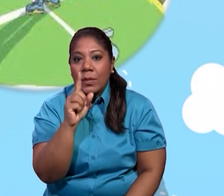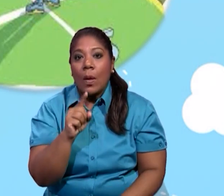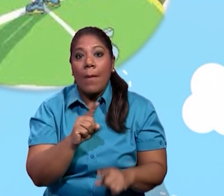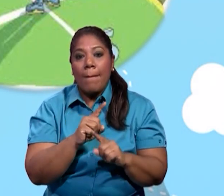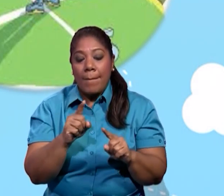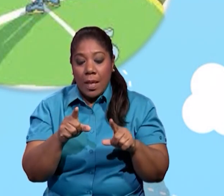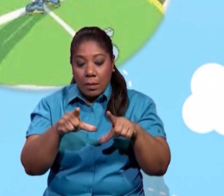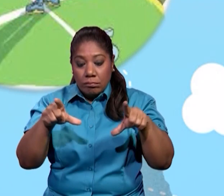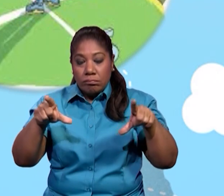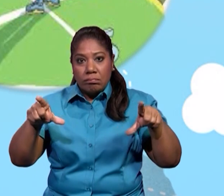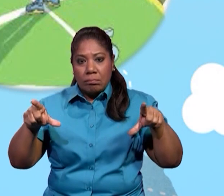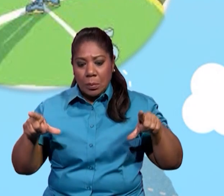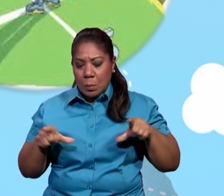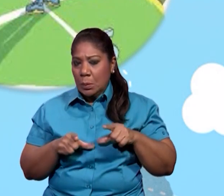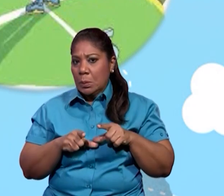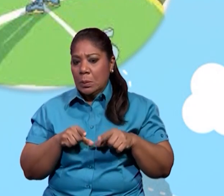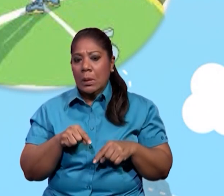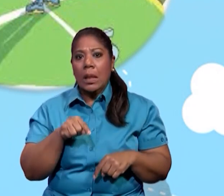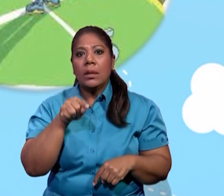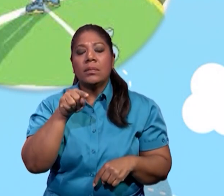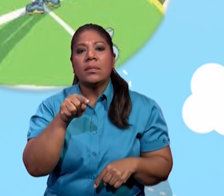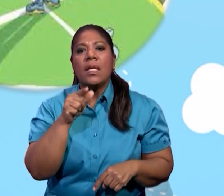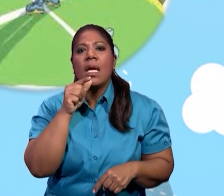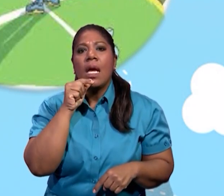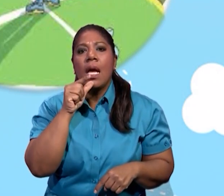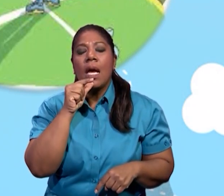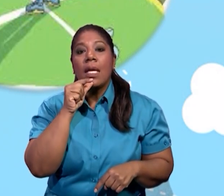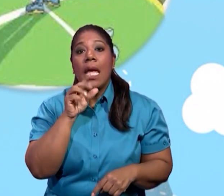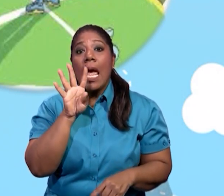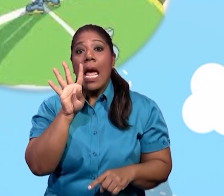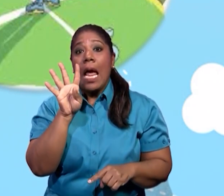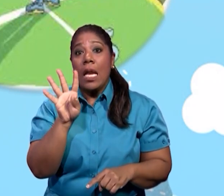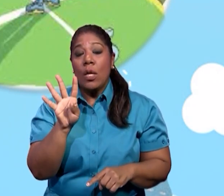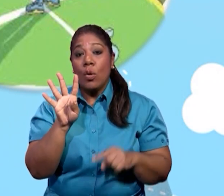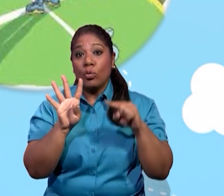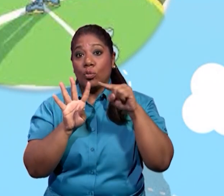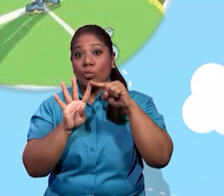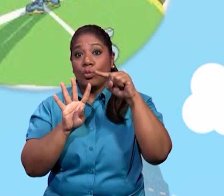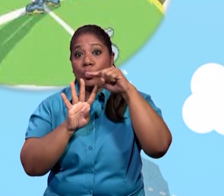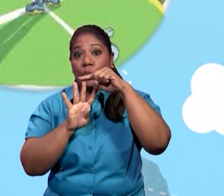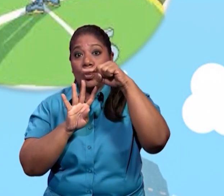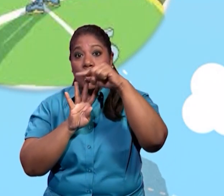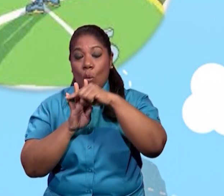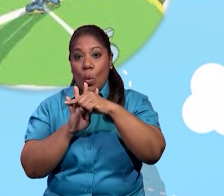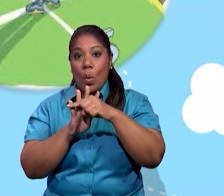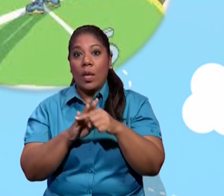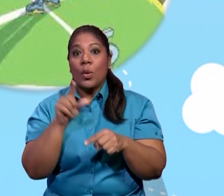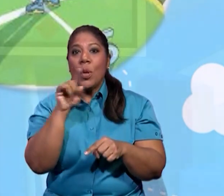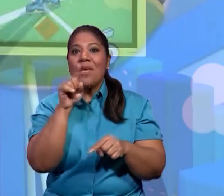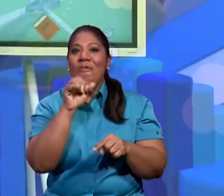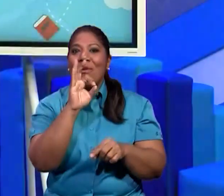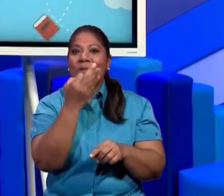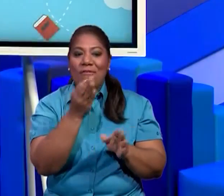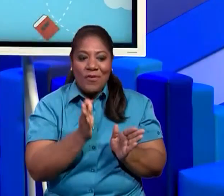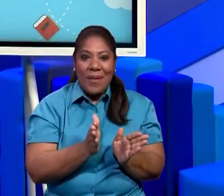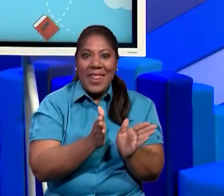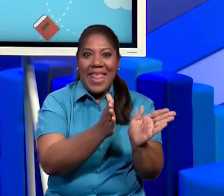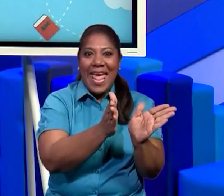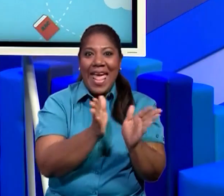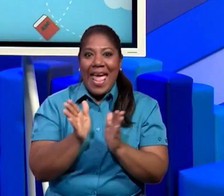puntos de horizonte corresponden a los cuatro cardinales o ángulos del mundo.